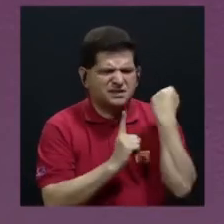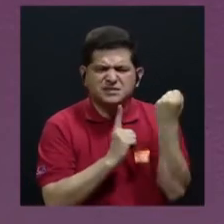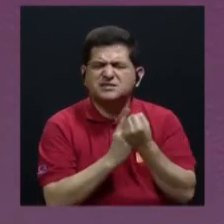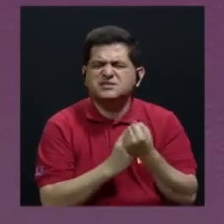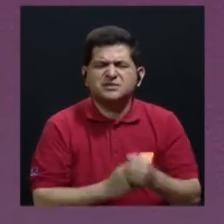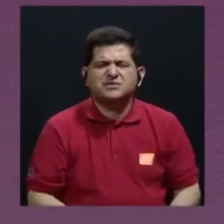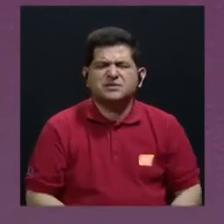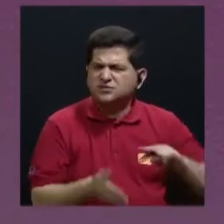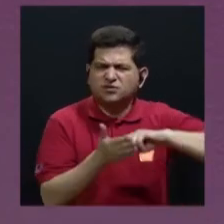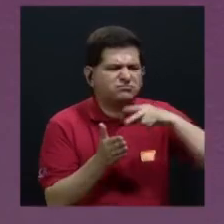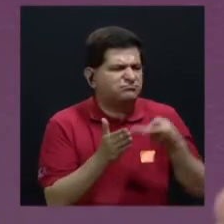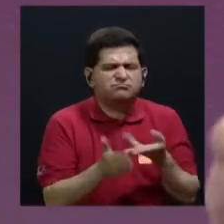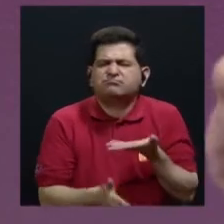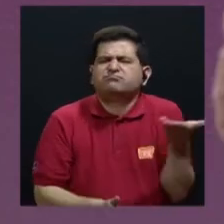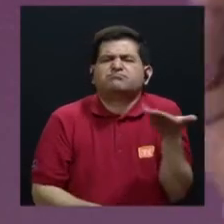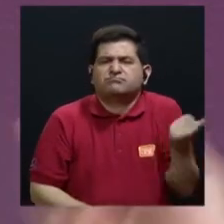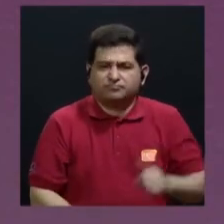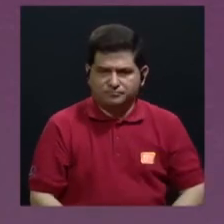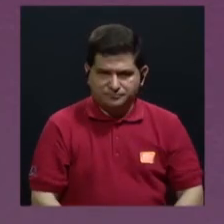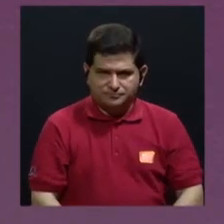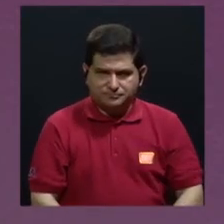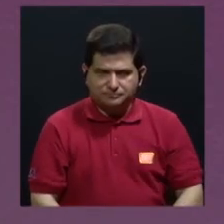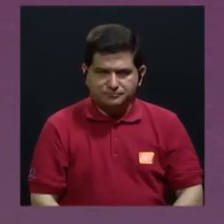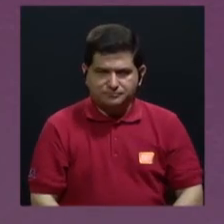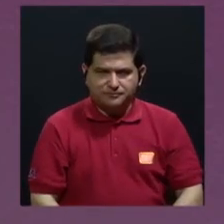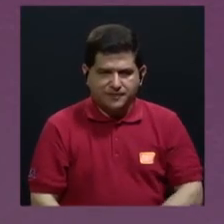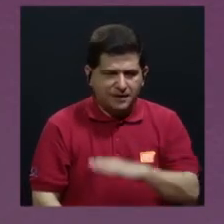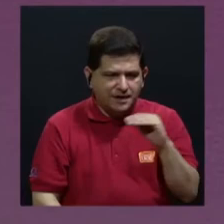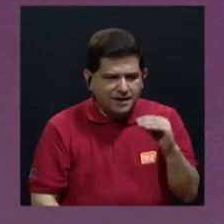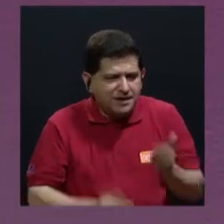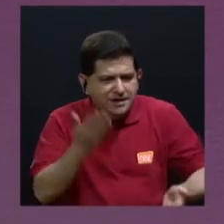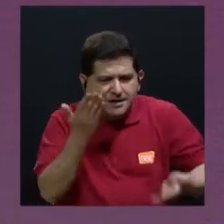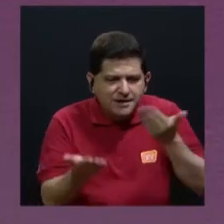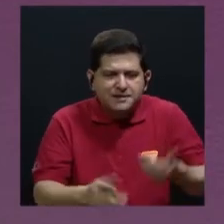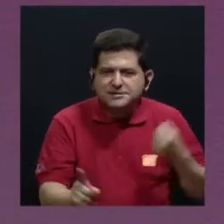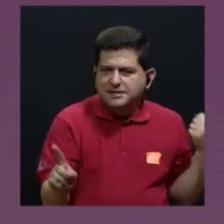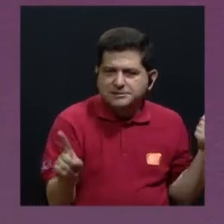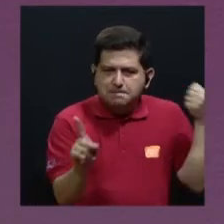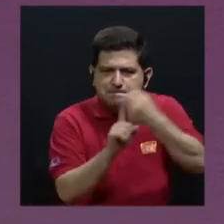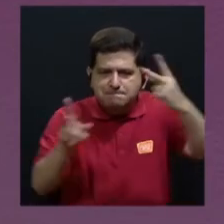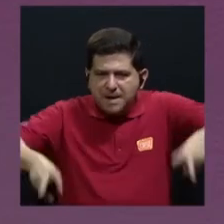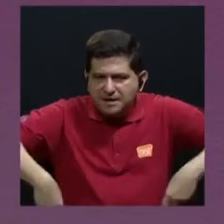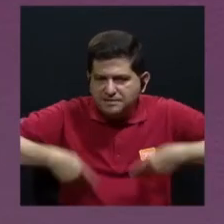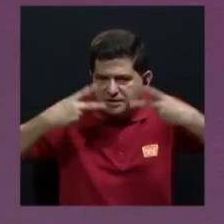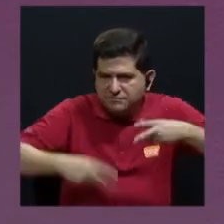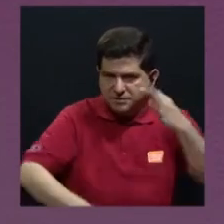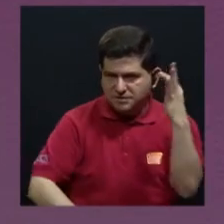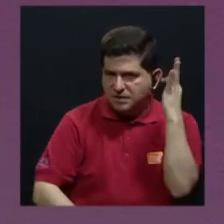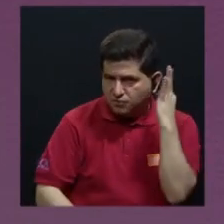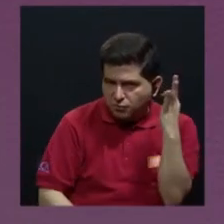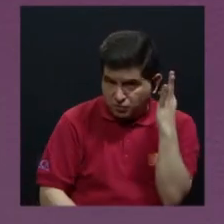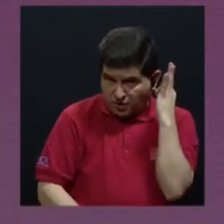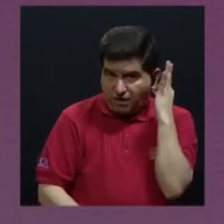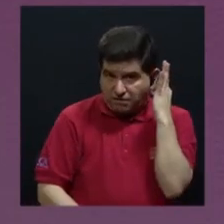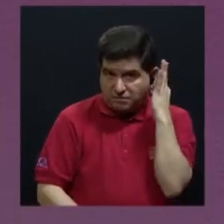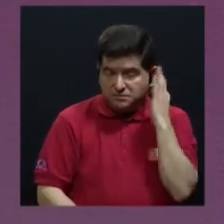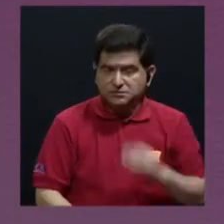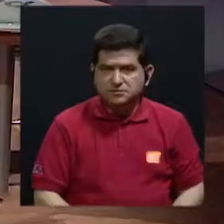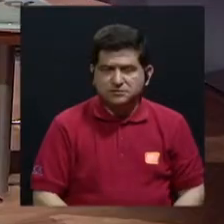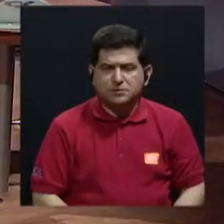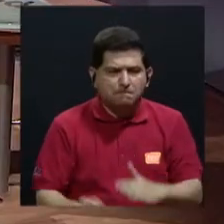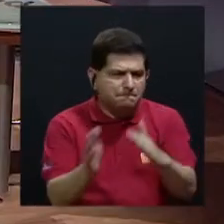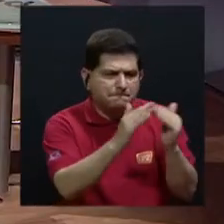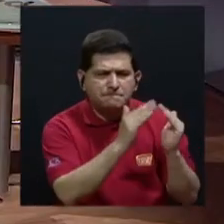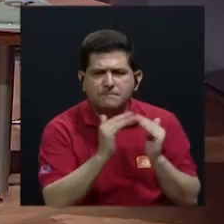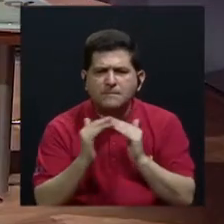esa condena y en qué manera eso impacta la vida de las mujeres, de las